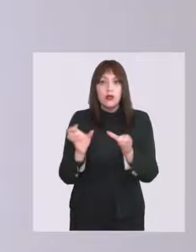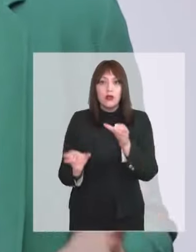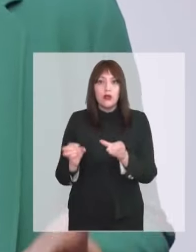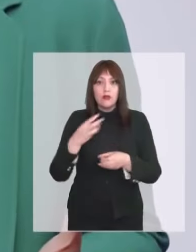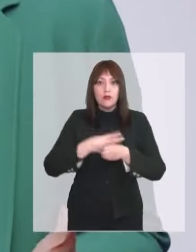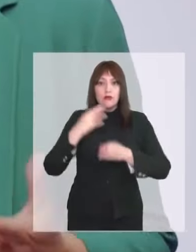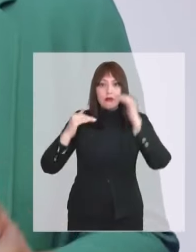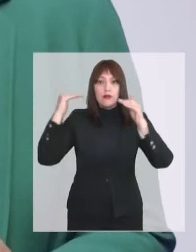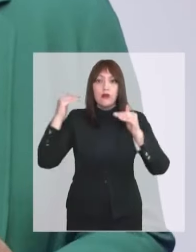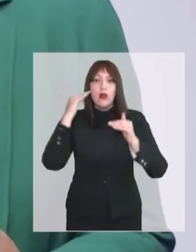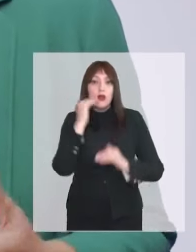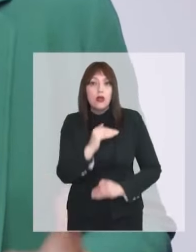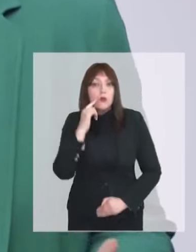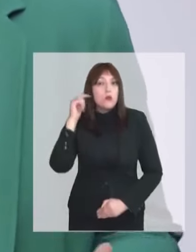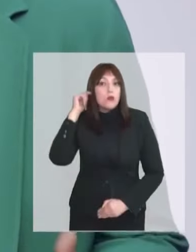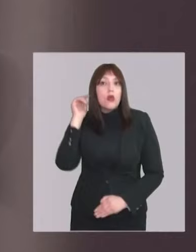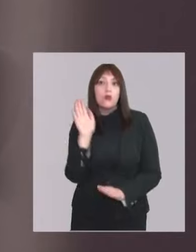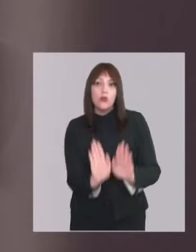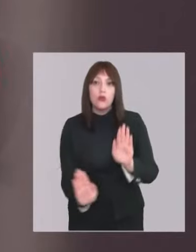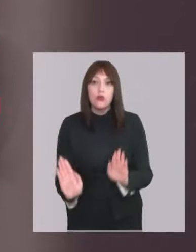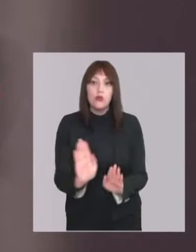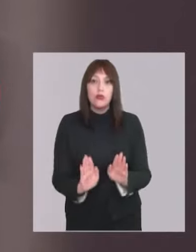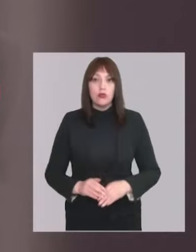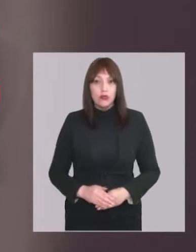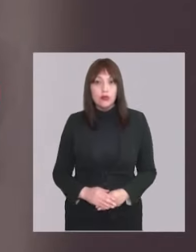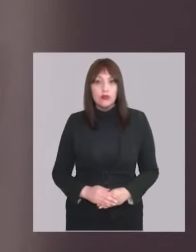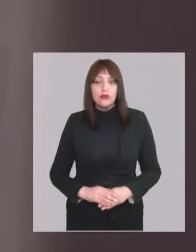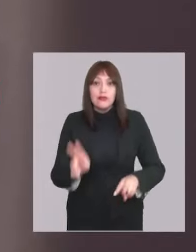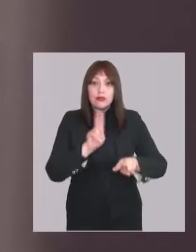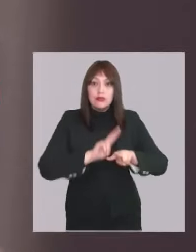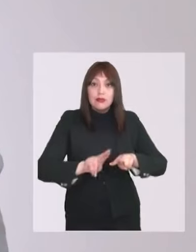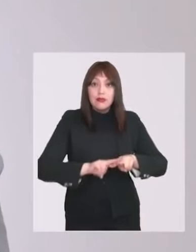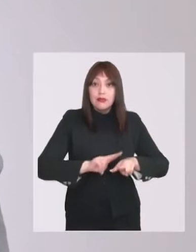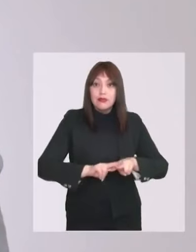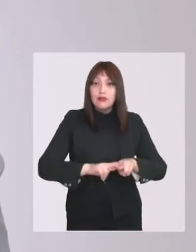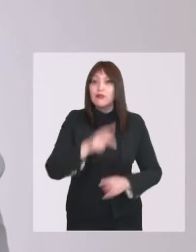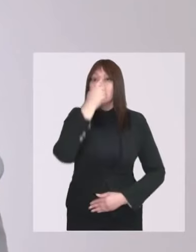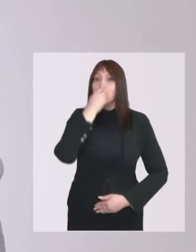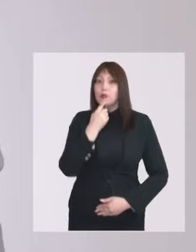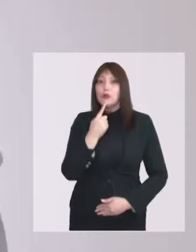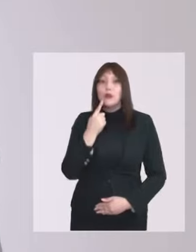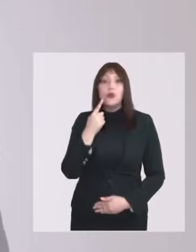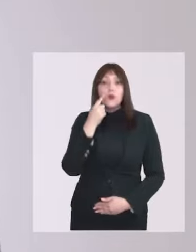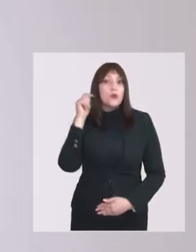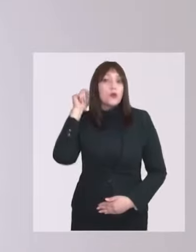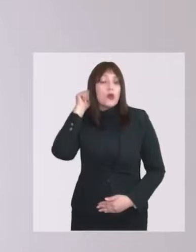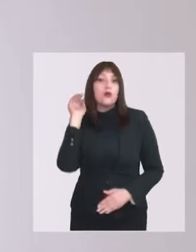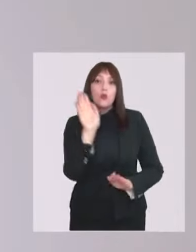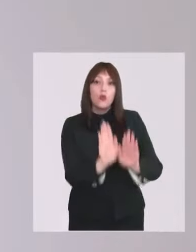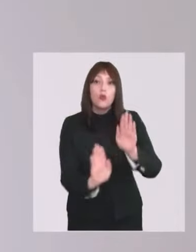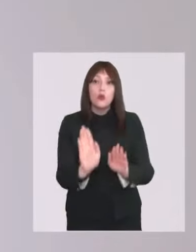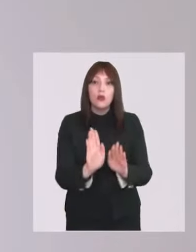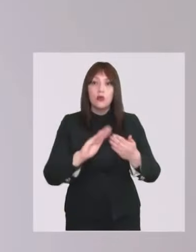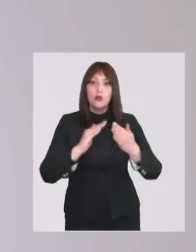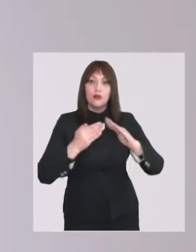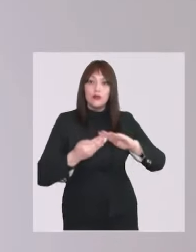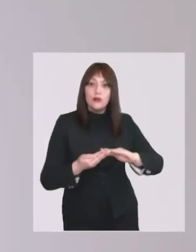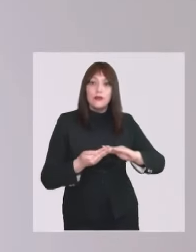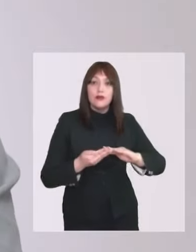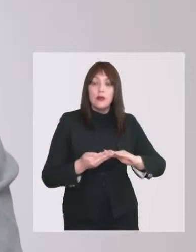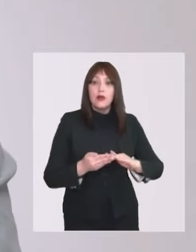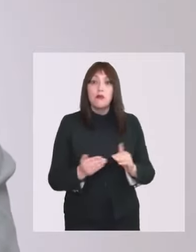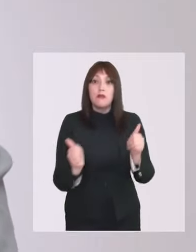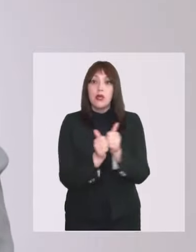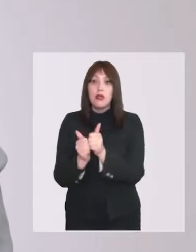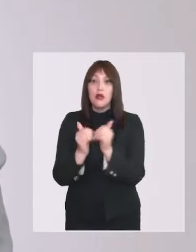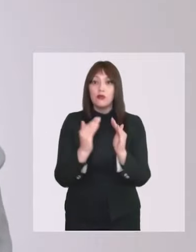personas mayores o cuidar de niños y niñas. Crearemos la figura de la o el cuidador comunitario, que articulará a nivel